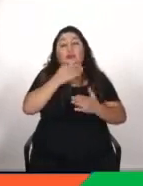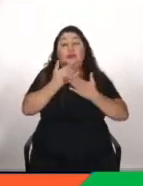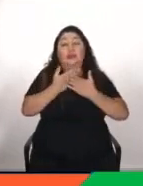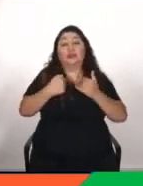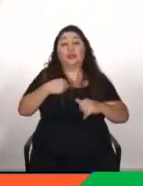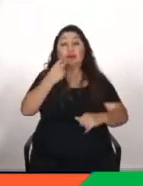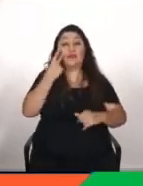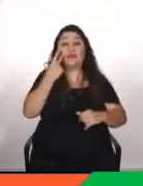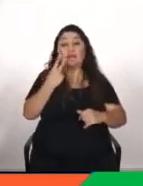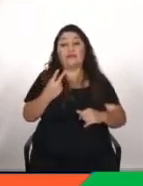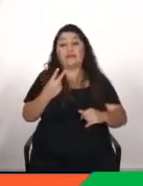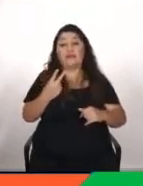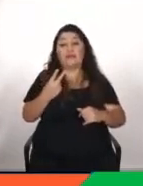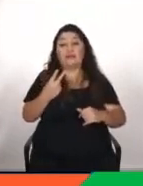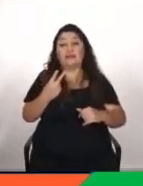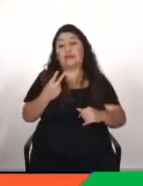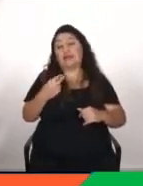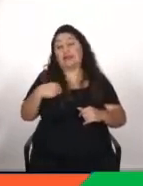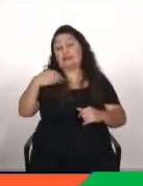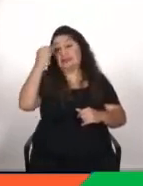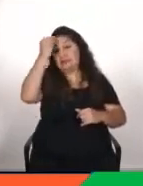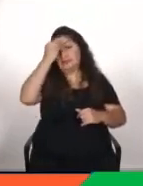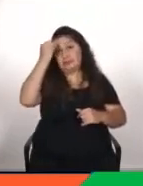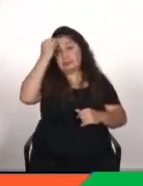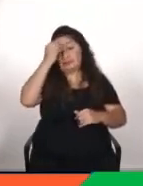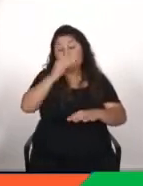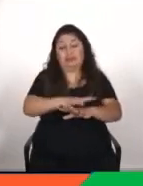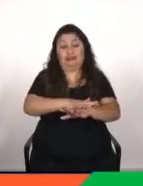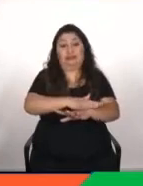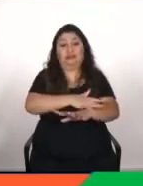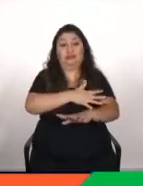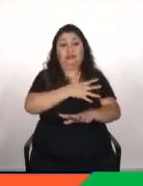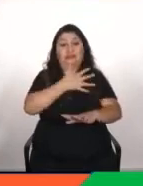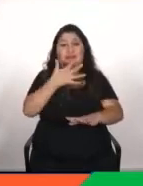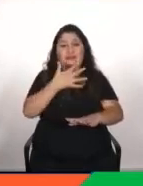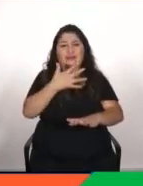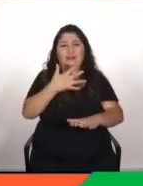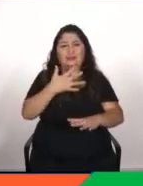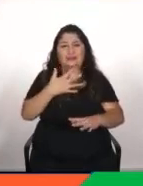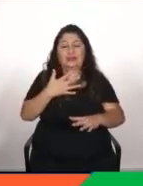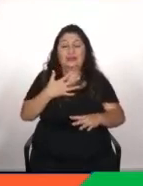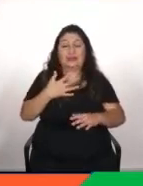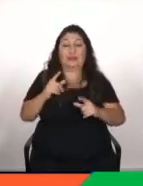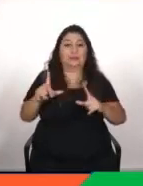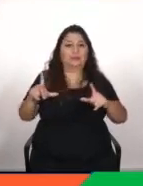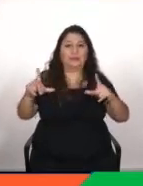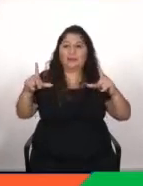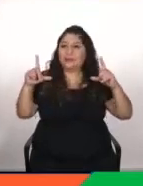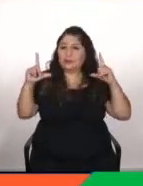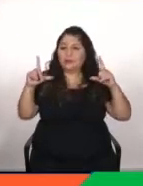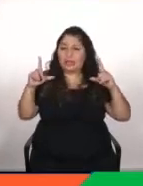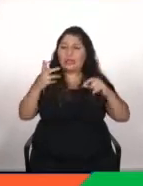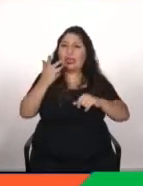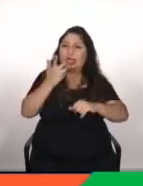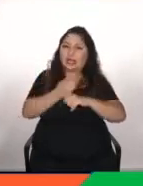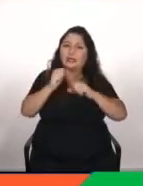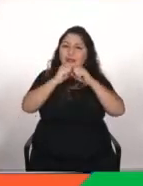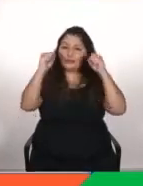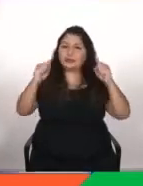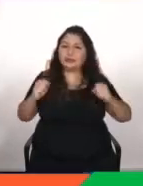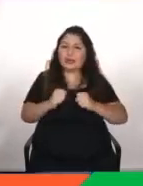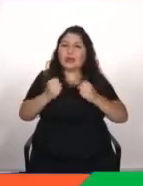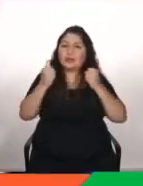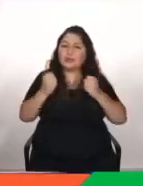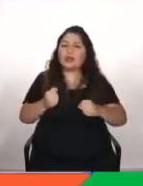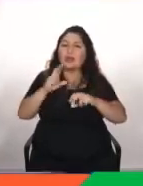me emociono me pone la piel de gallina porque directamente digo es que es impresionante que tengamos sistemas capaces de hacer esto pero luego